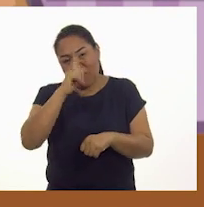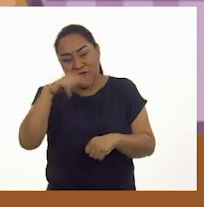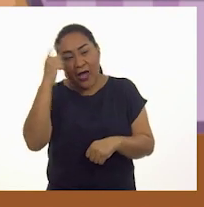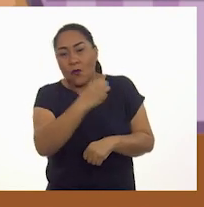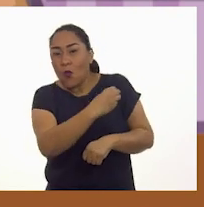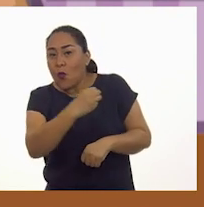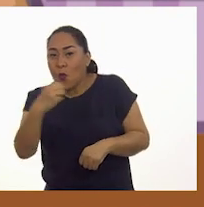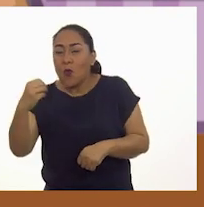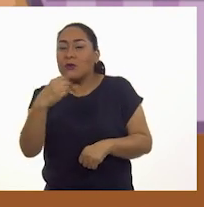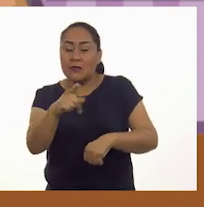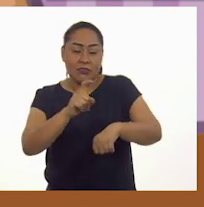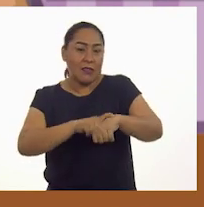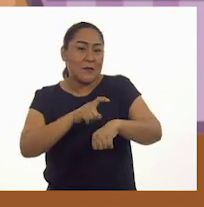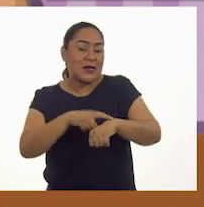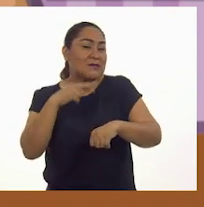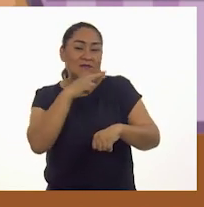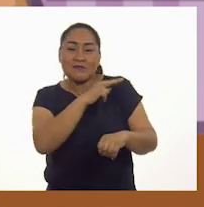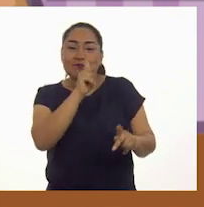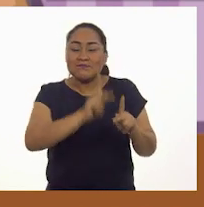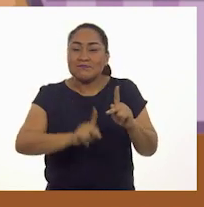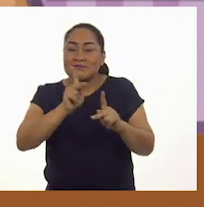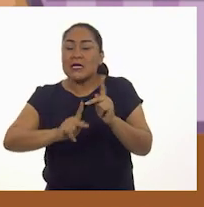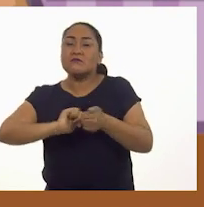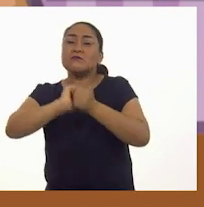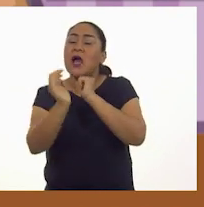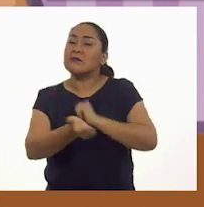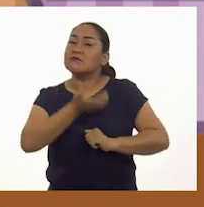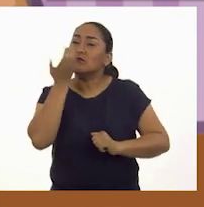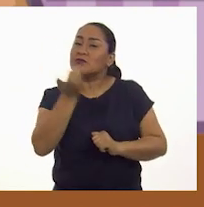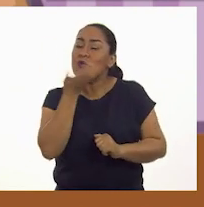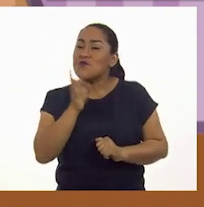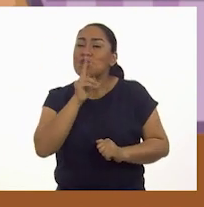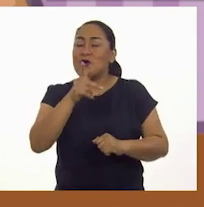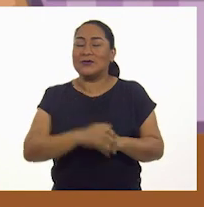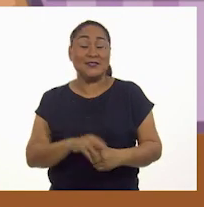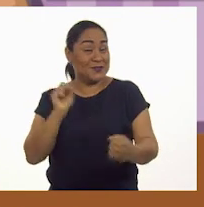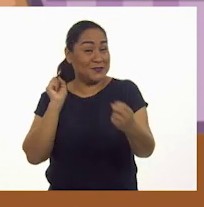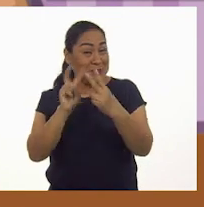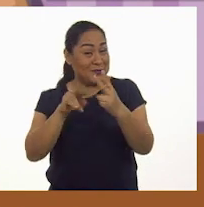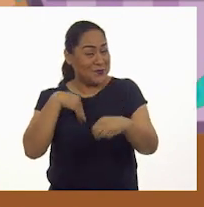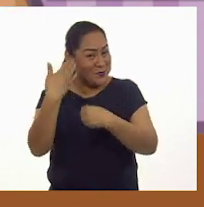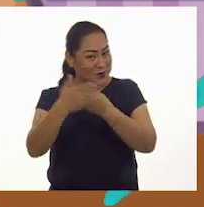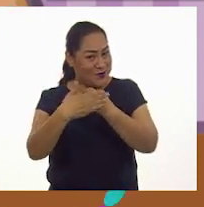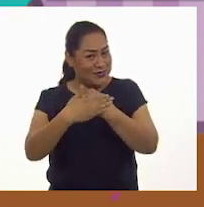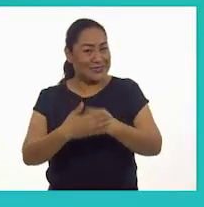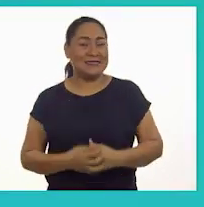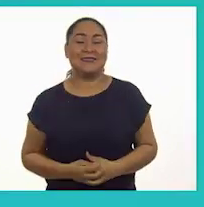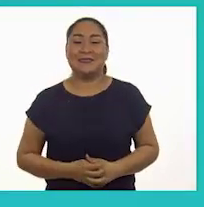nuestro tiempo y tener un mejor control de nuestros hábitos diarios. ¡Nos vemos! ¡Hasta la próxima!